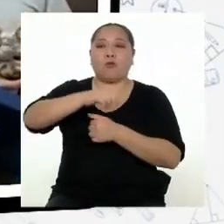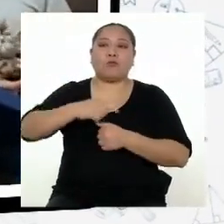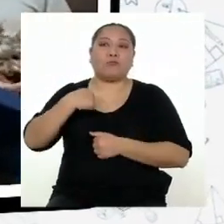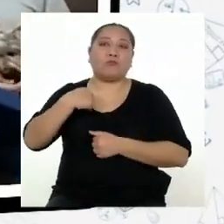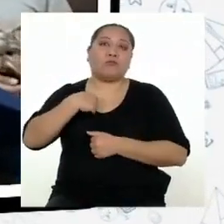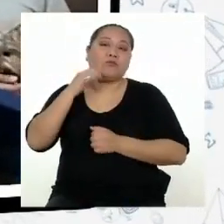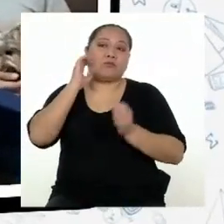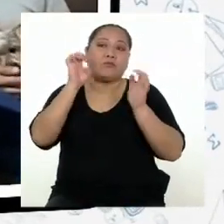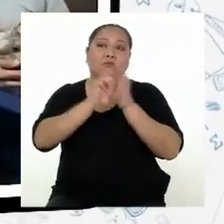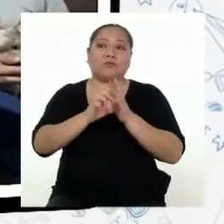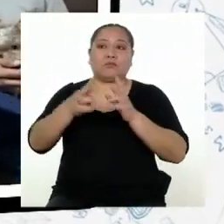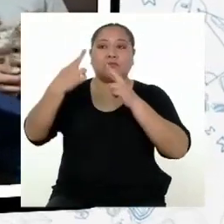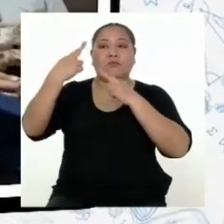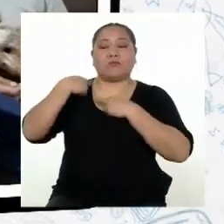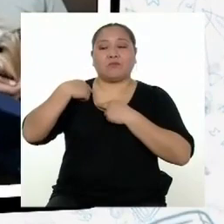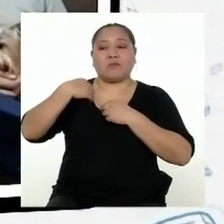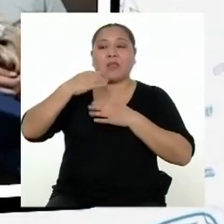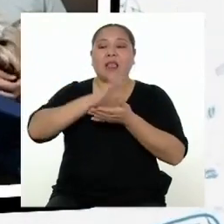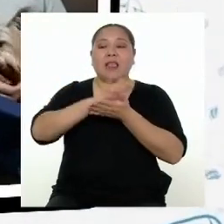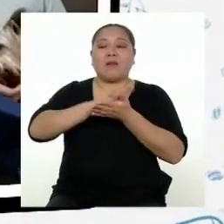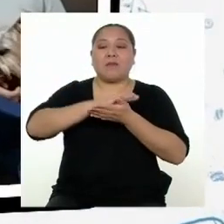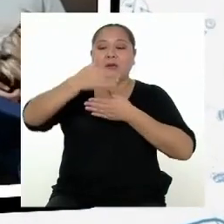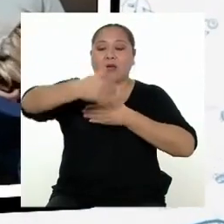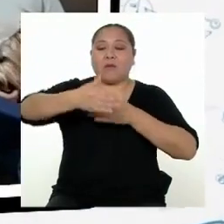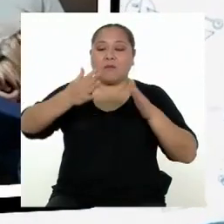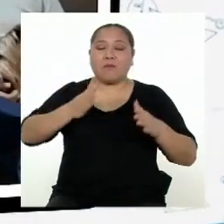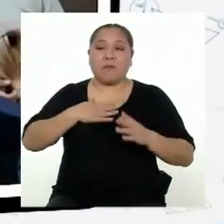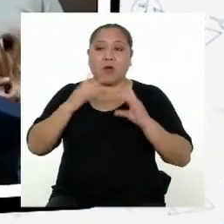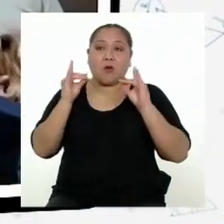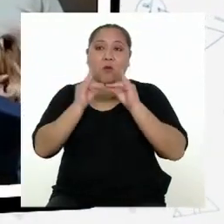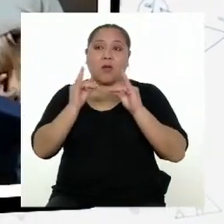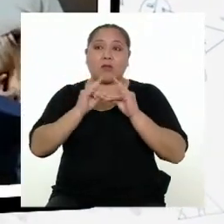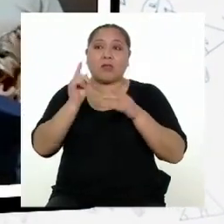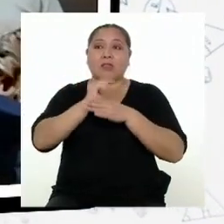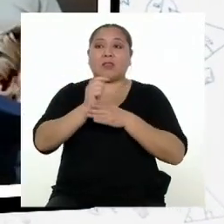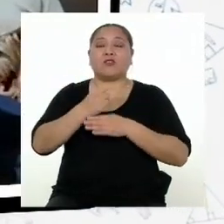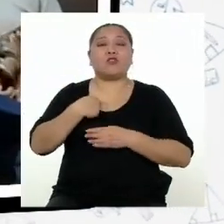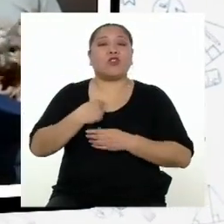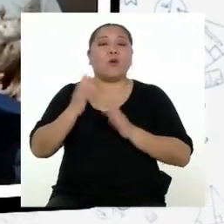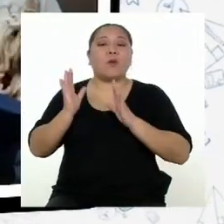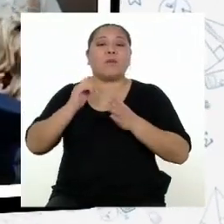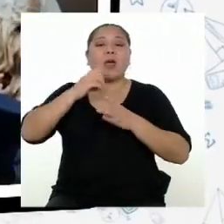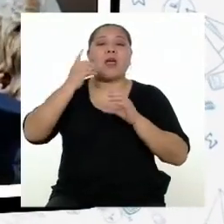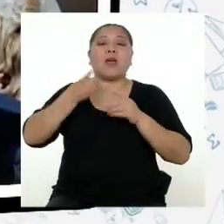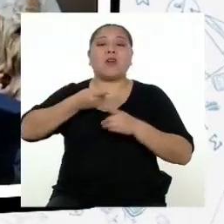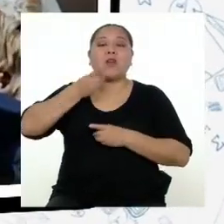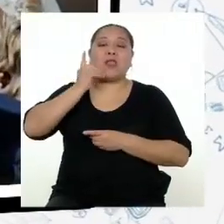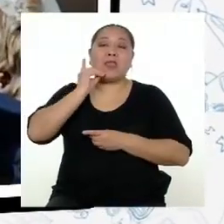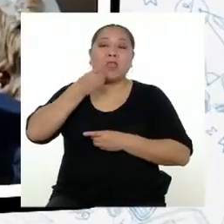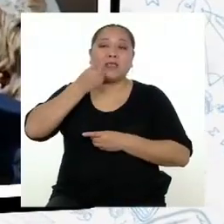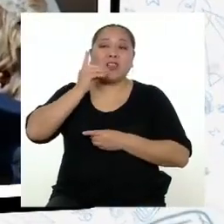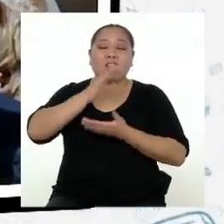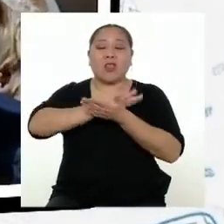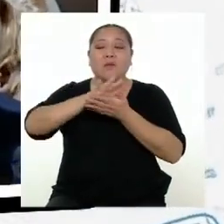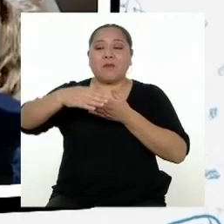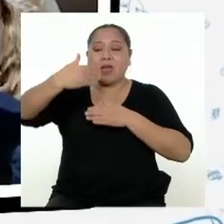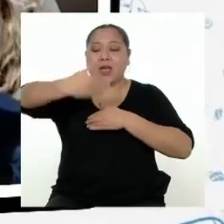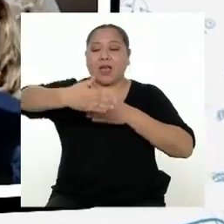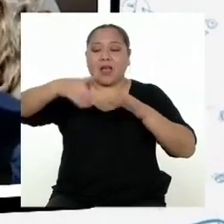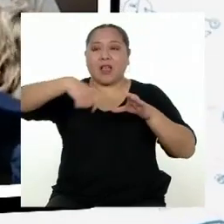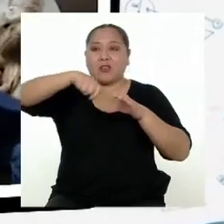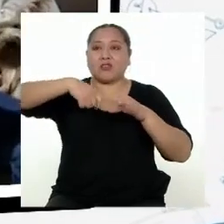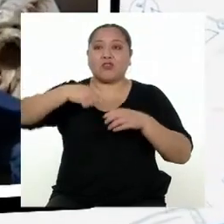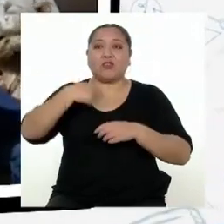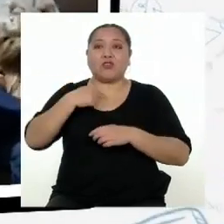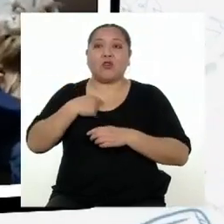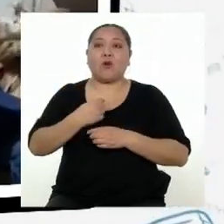Yo, por ejemplo, me encargo de limpiar mi cuarto y hacer mis tareas. Yo me encargo de preparar el desayuno y de limpiar la cocina. Yo